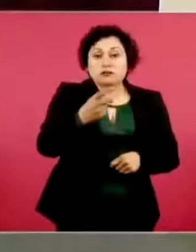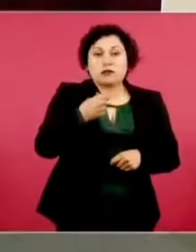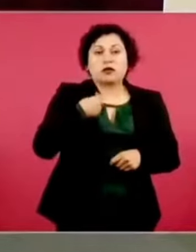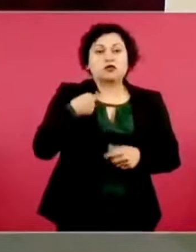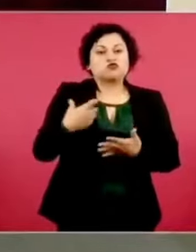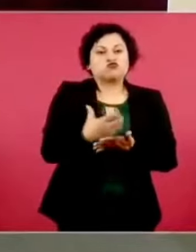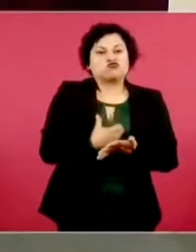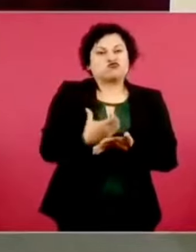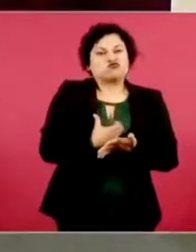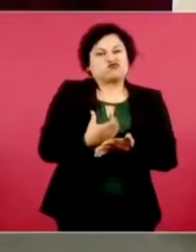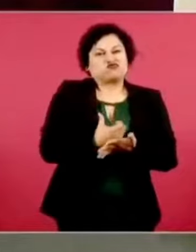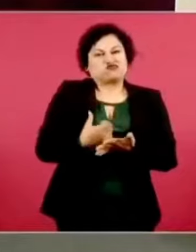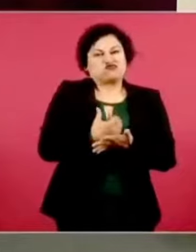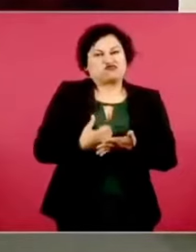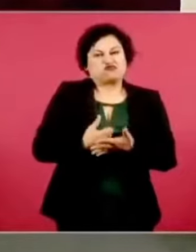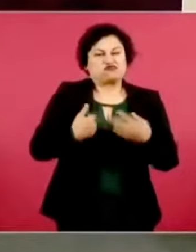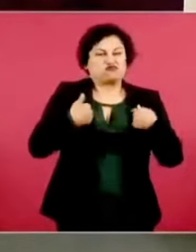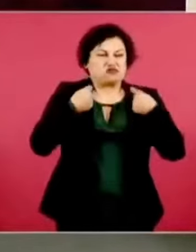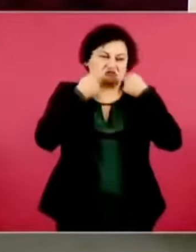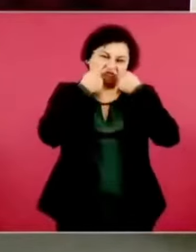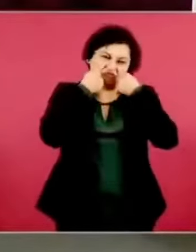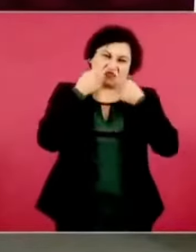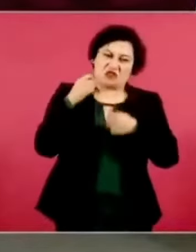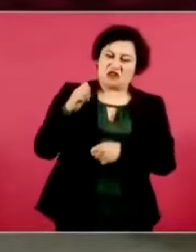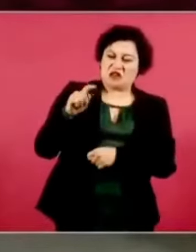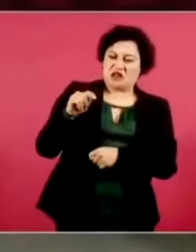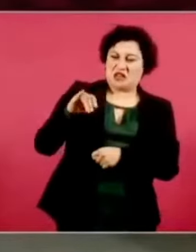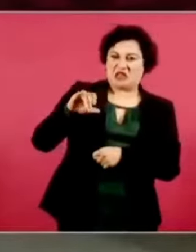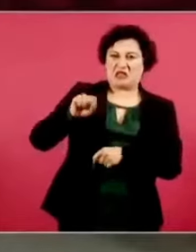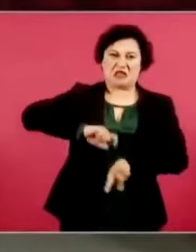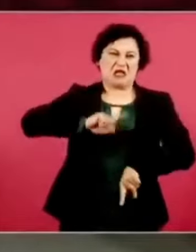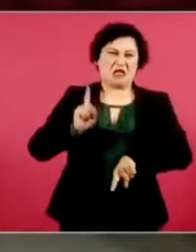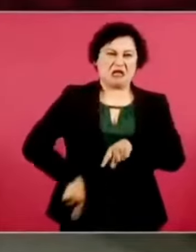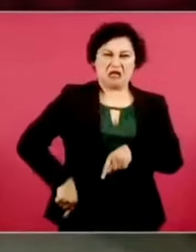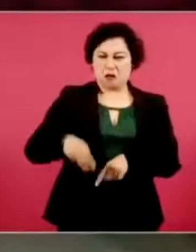costa, sin escrúpulos morales de ninguna índole.